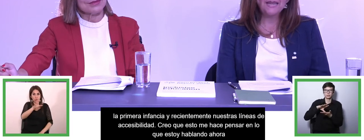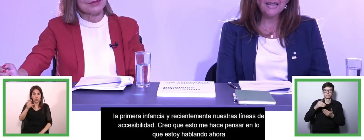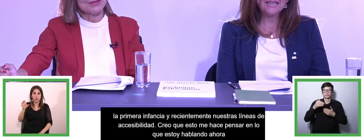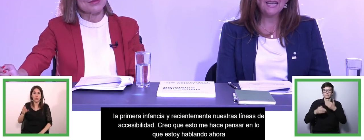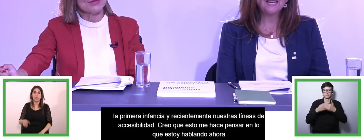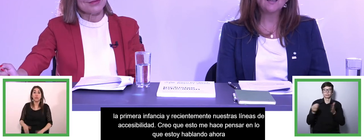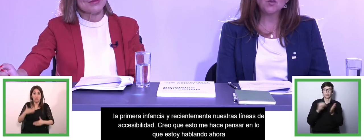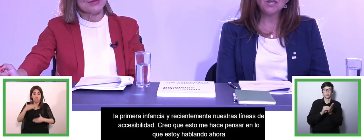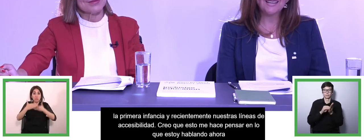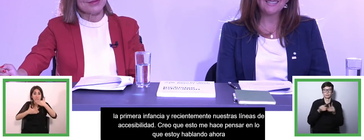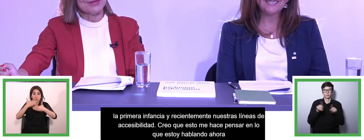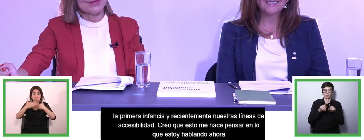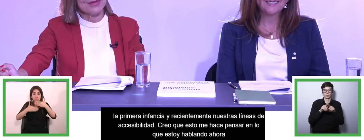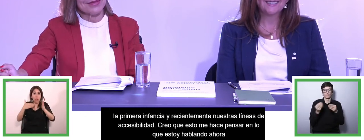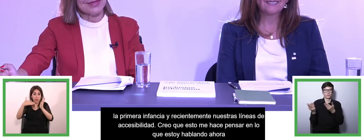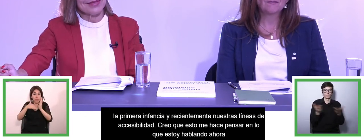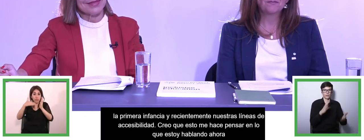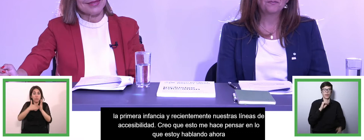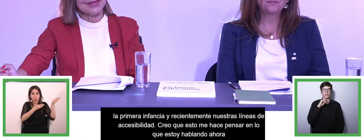Bienvenida, Catalina, y muchas gracias.